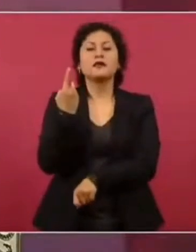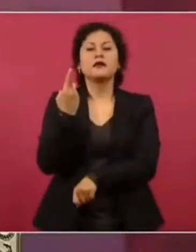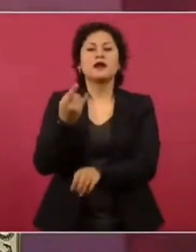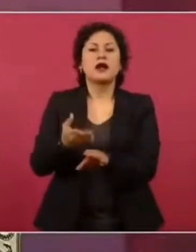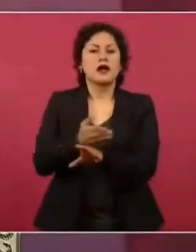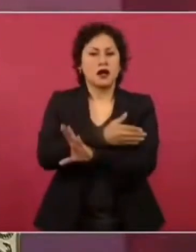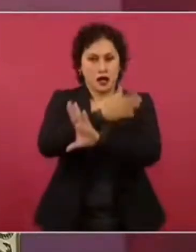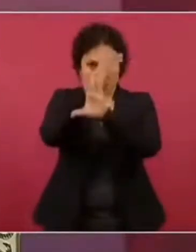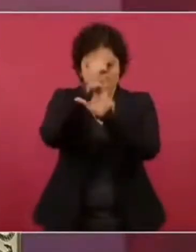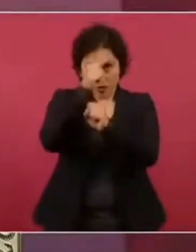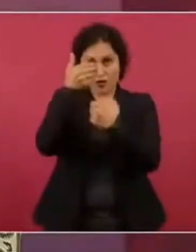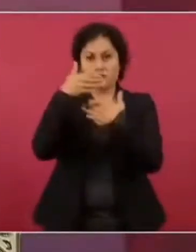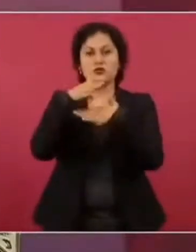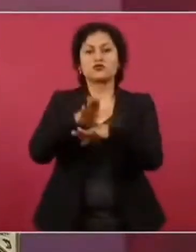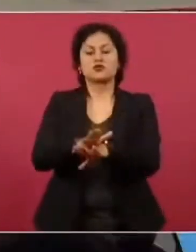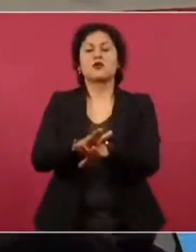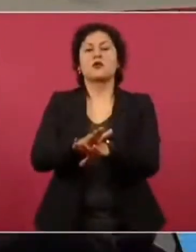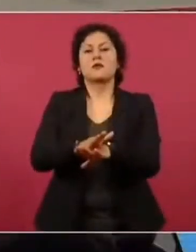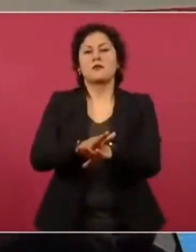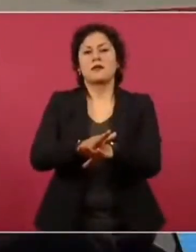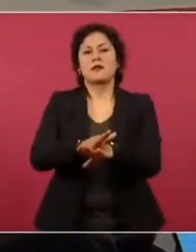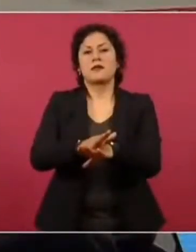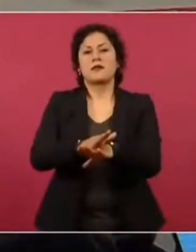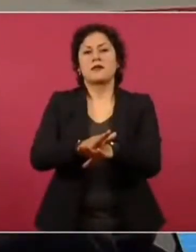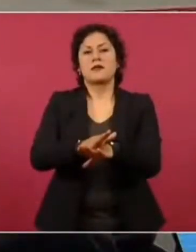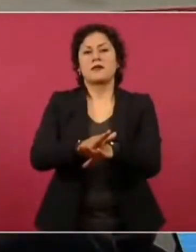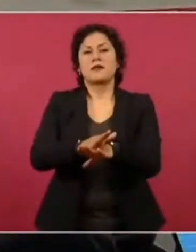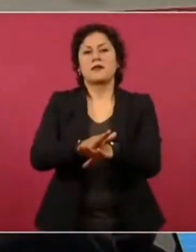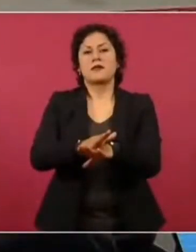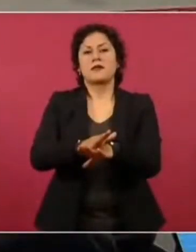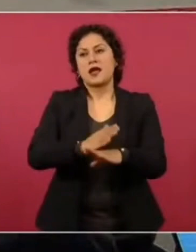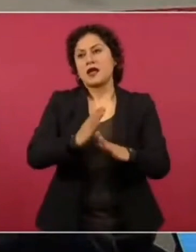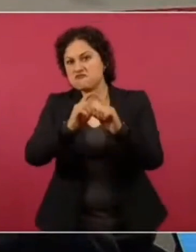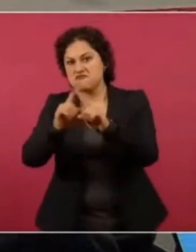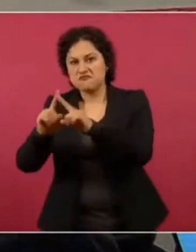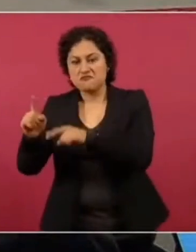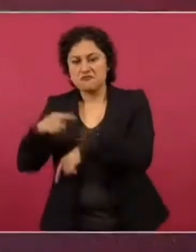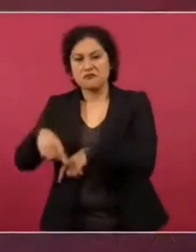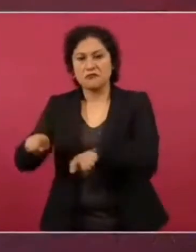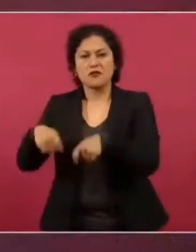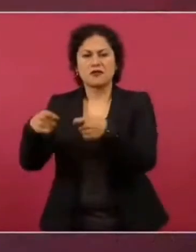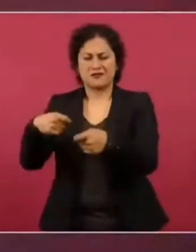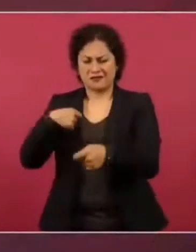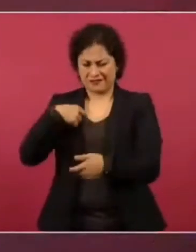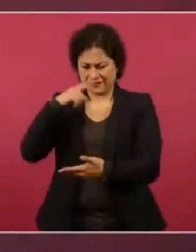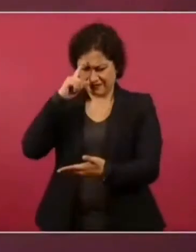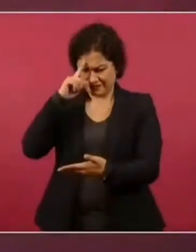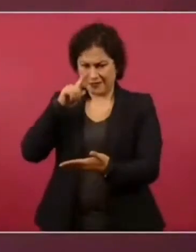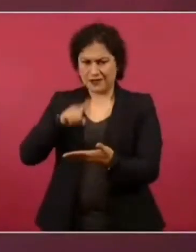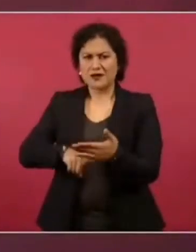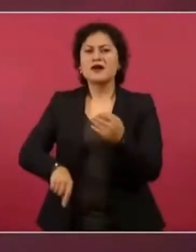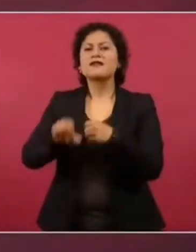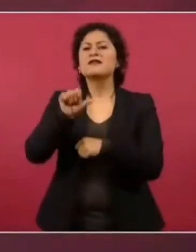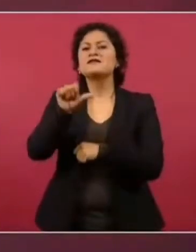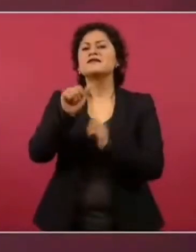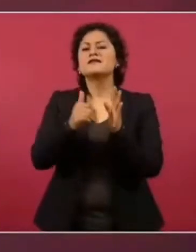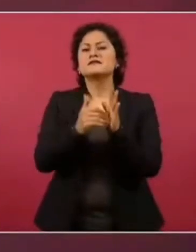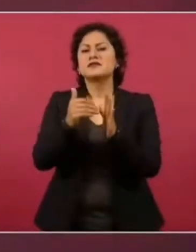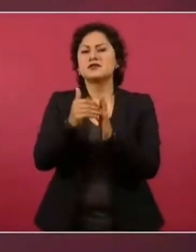en cuanto a la entrega de los bienes. Algo así como millones de pesos se